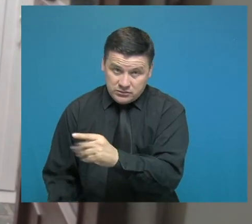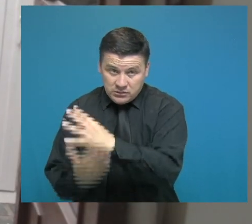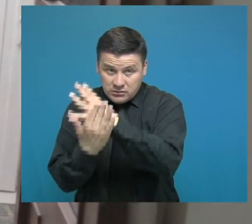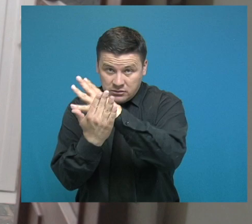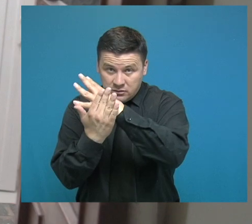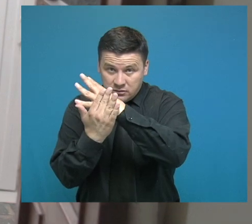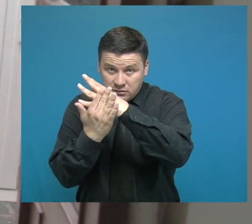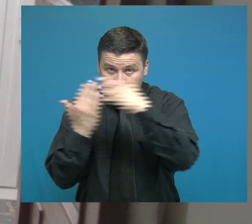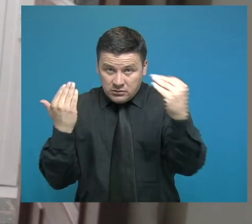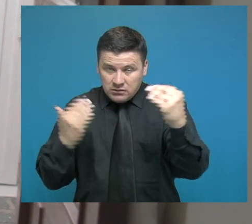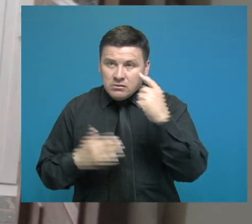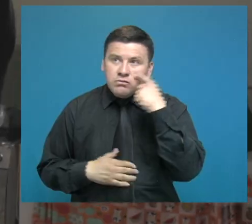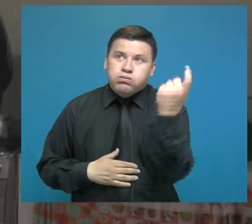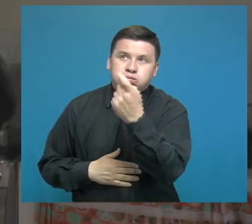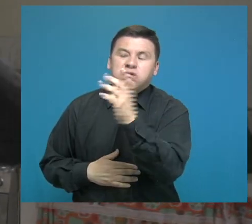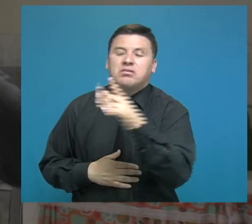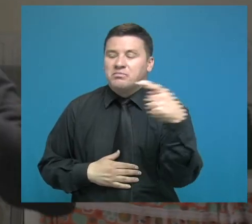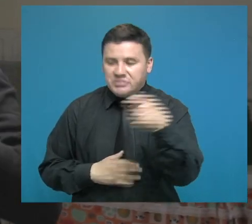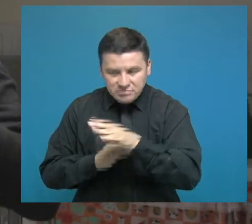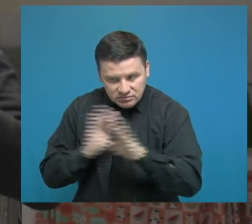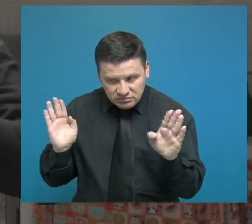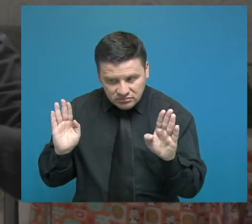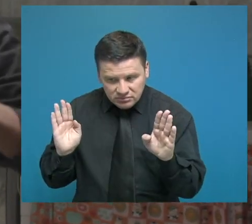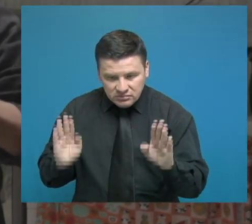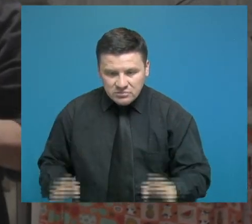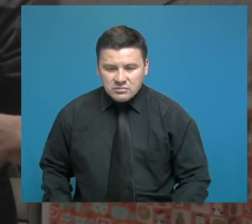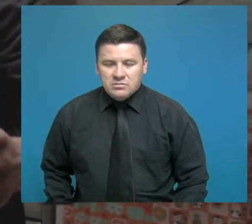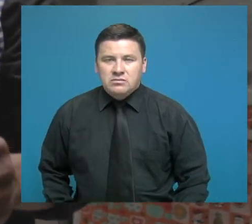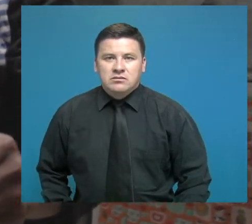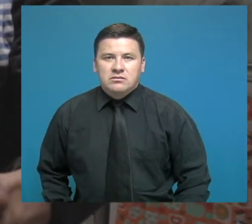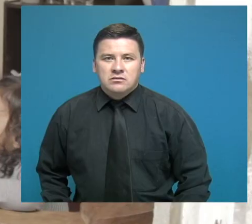propuesta. Si usted sale de aquí, por todas partes lo están esperando.